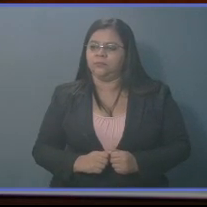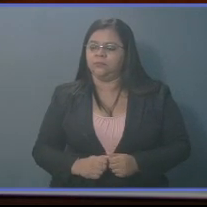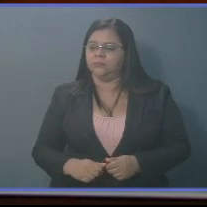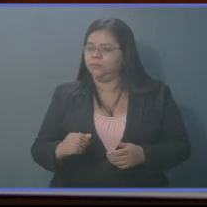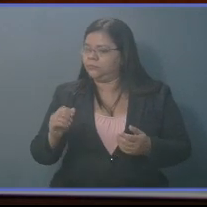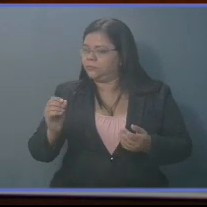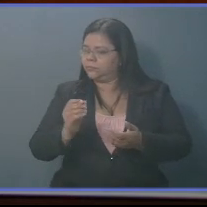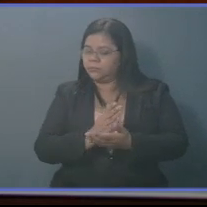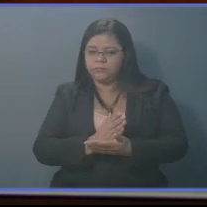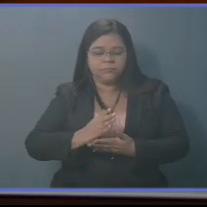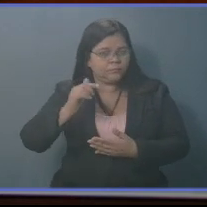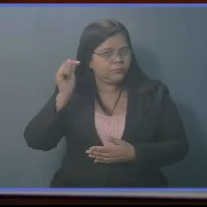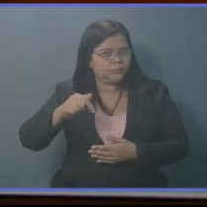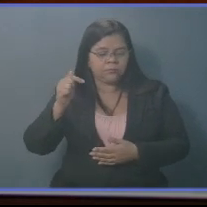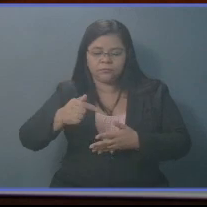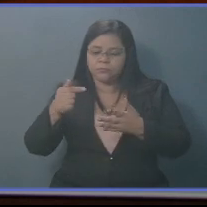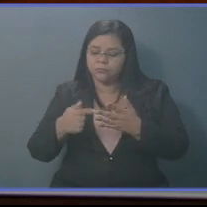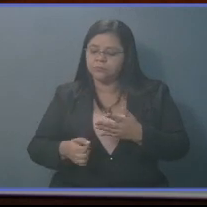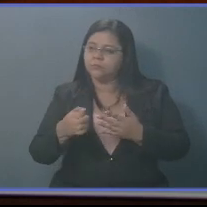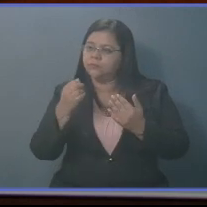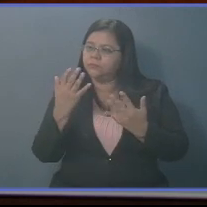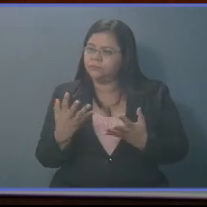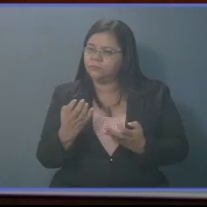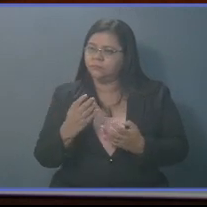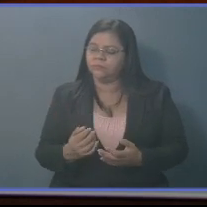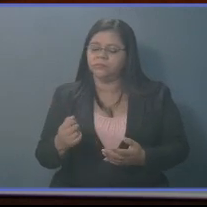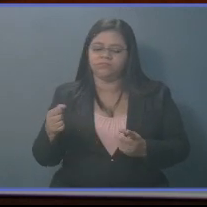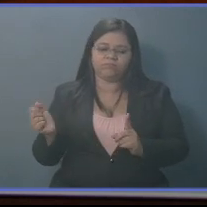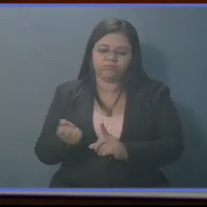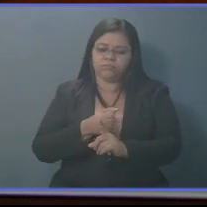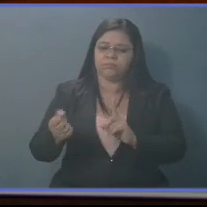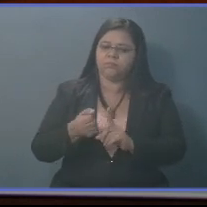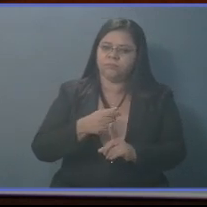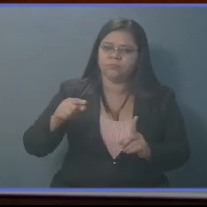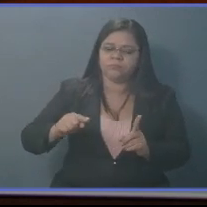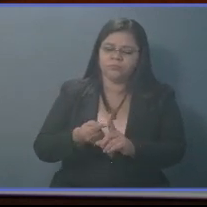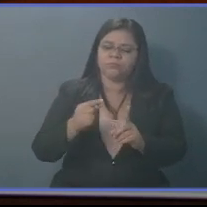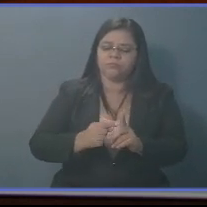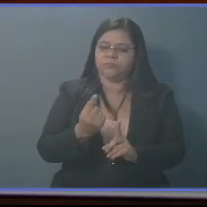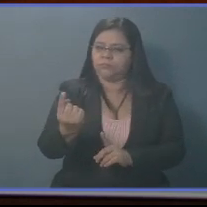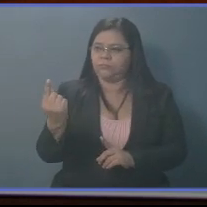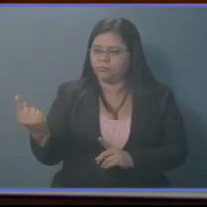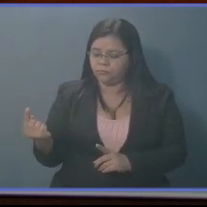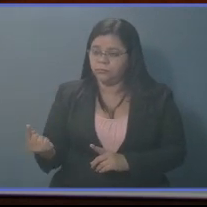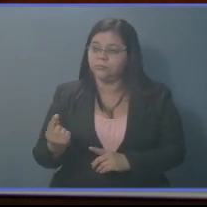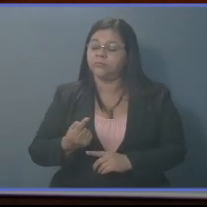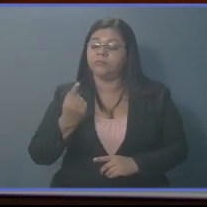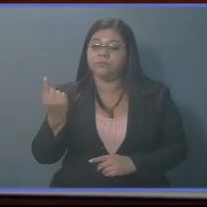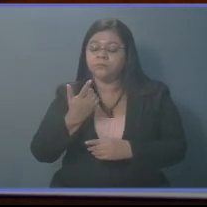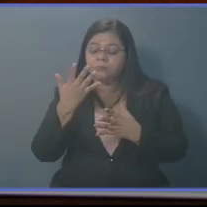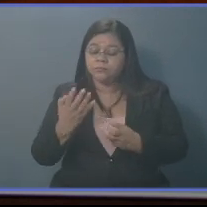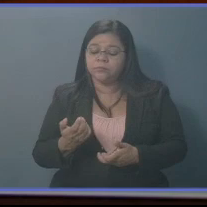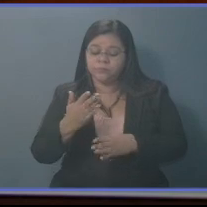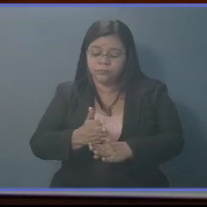Esta ley no está para arbitrariedades ni atropellos a las personas, sino para su defensa.